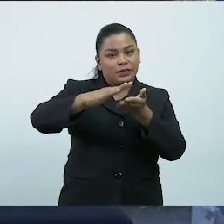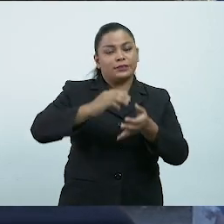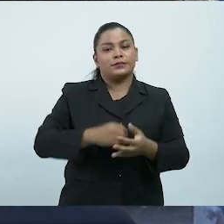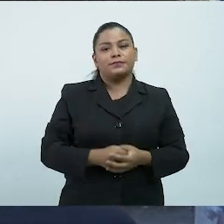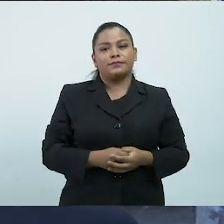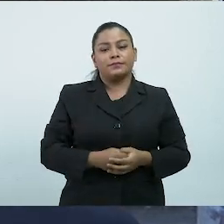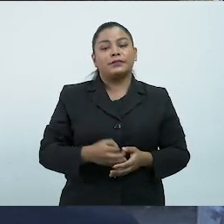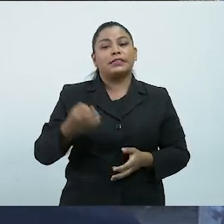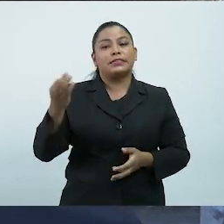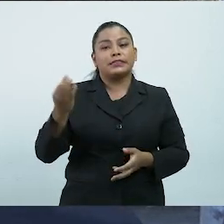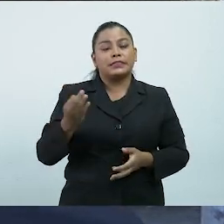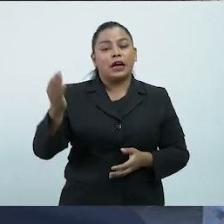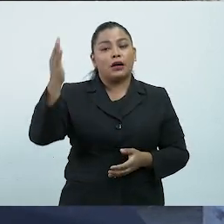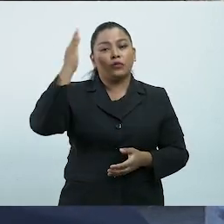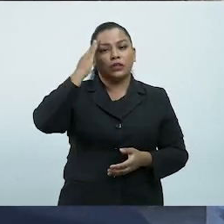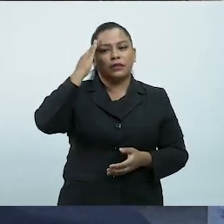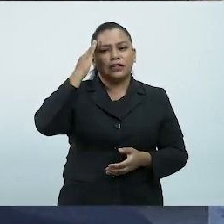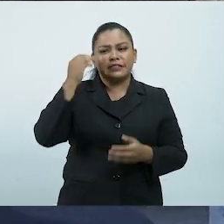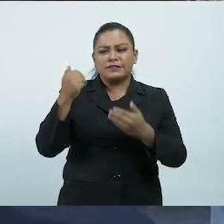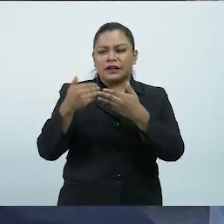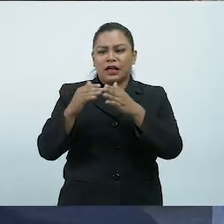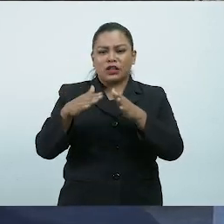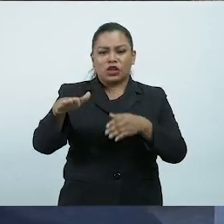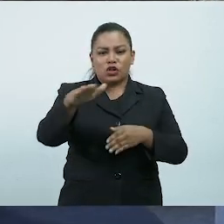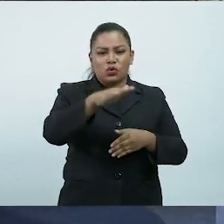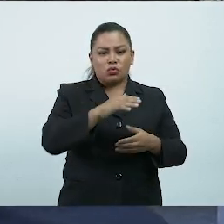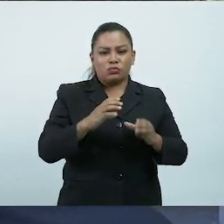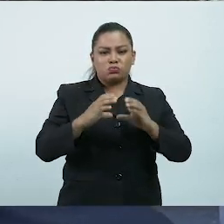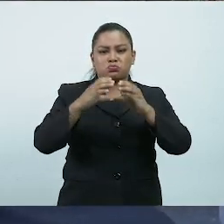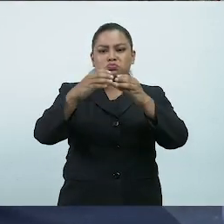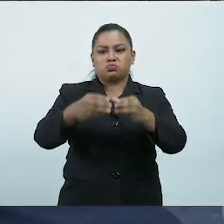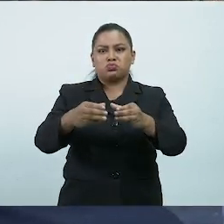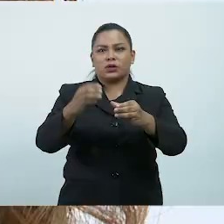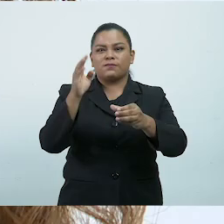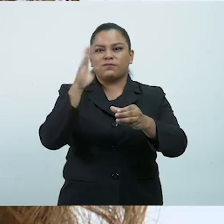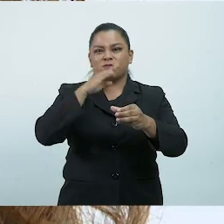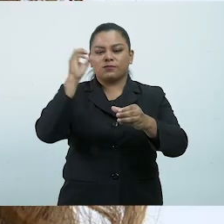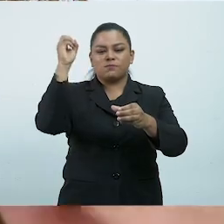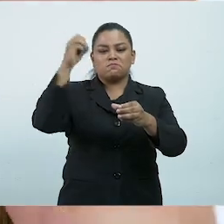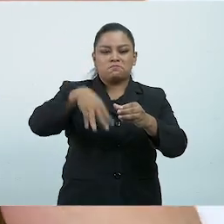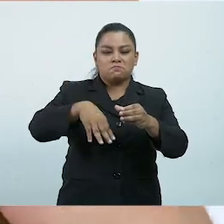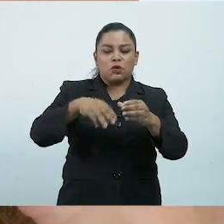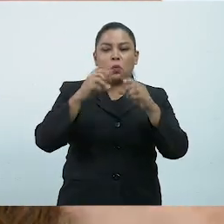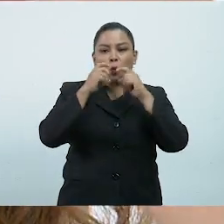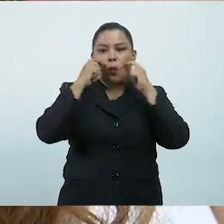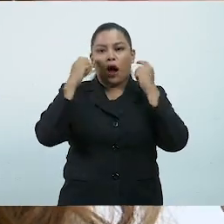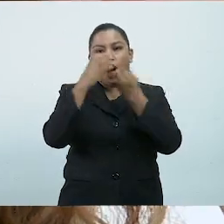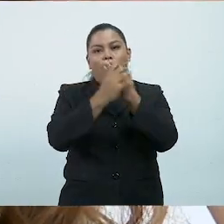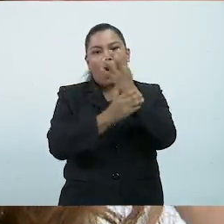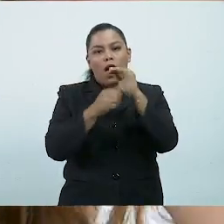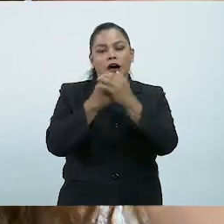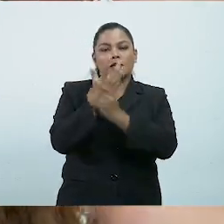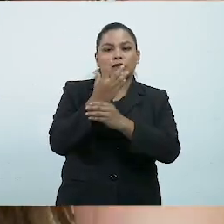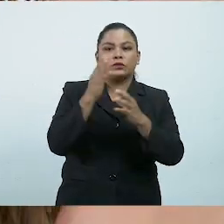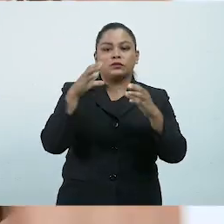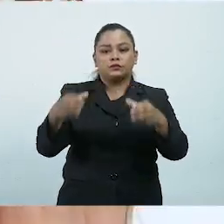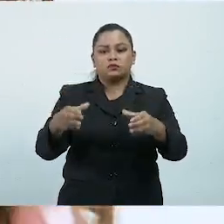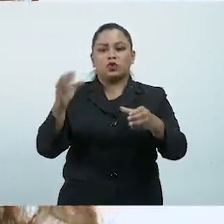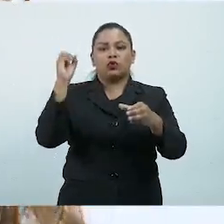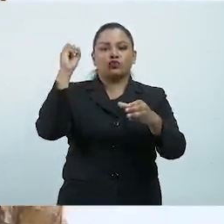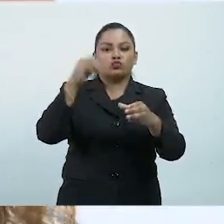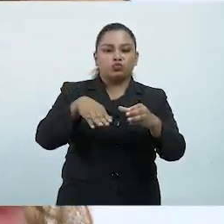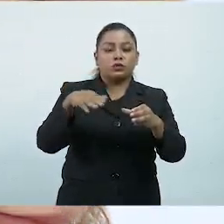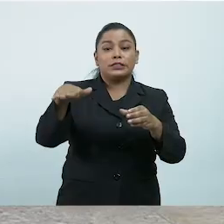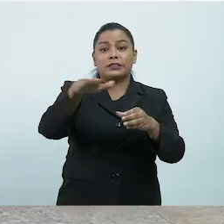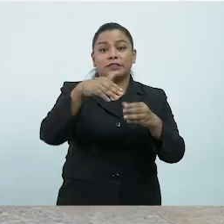Debemos instalar en diferentes lugares depósitos para el desecho de mascarillas, guantes y otros equipos de protección personal,